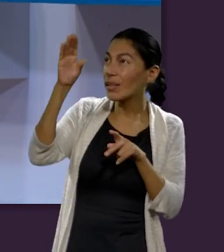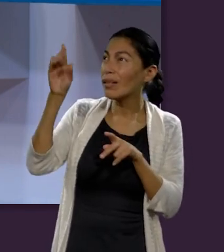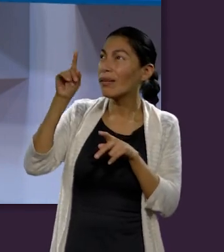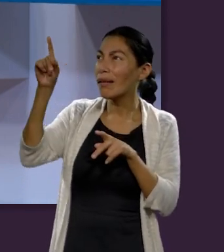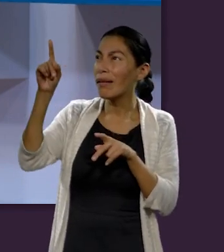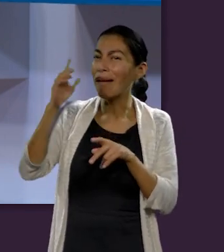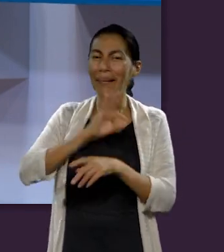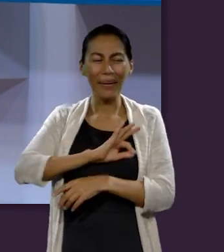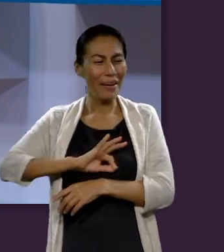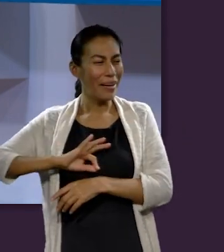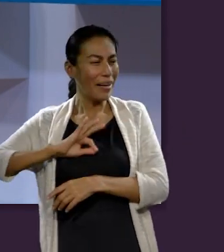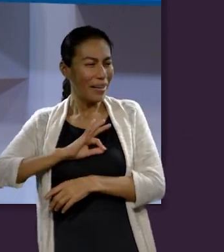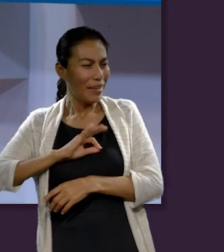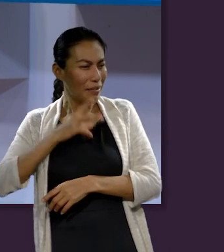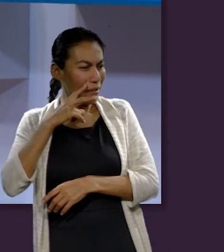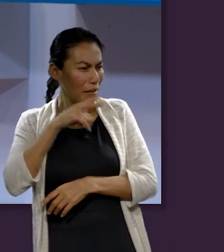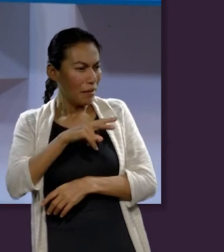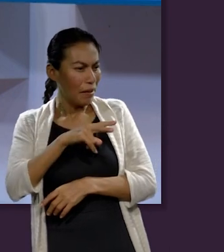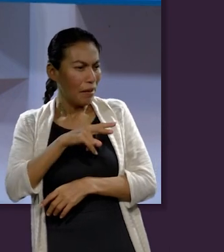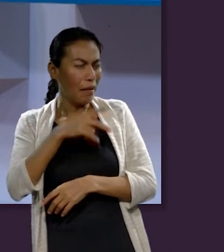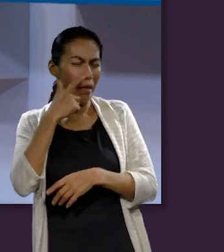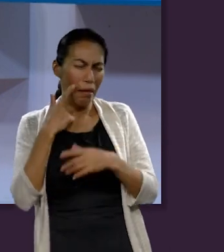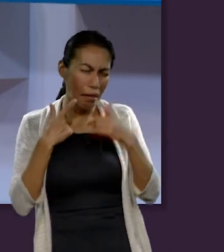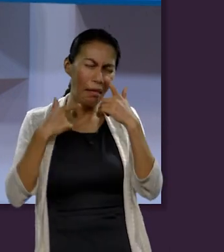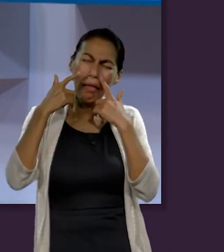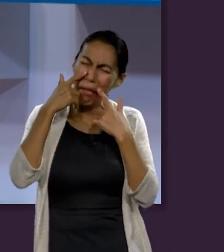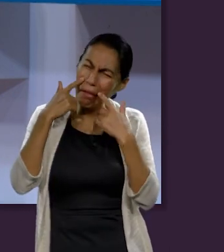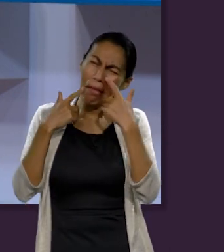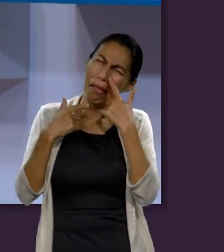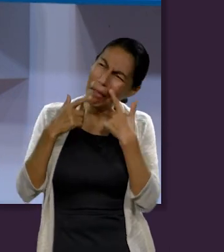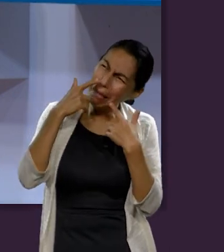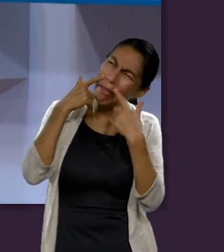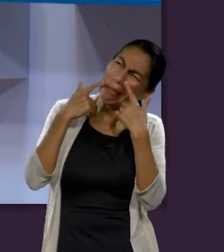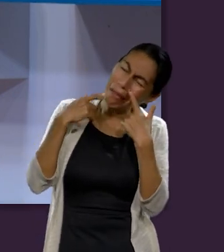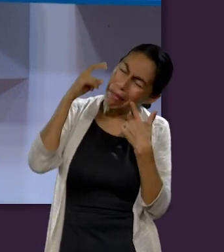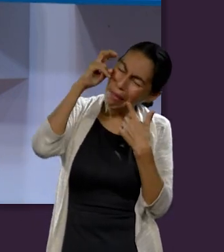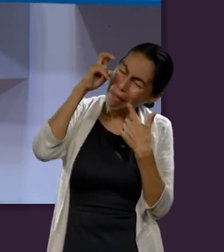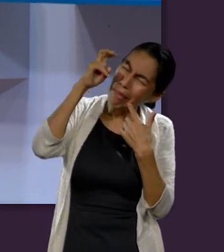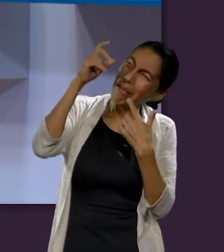en el cielo feliz viéndola a ella cómo lo llora cómo lo sueña